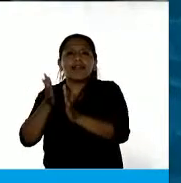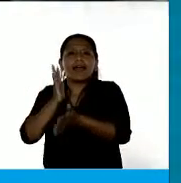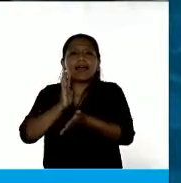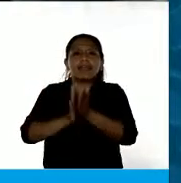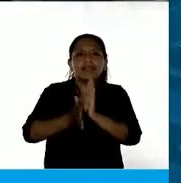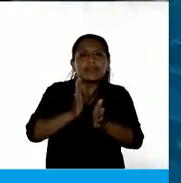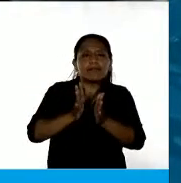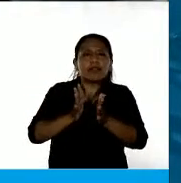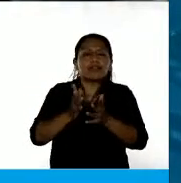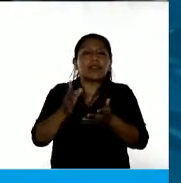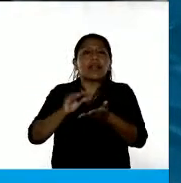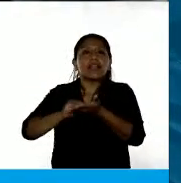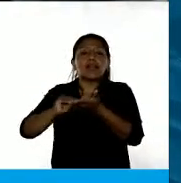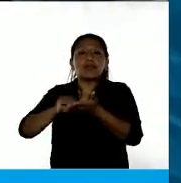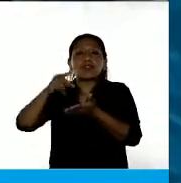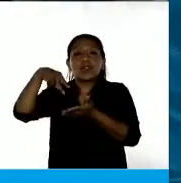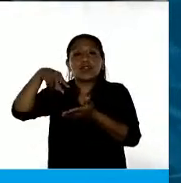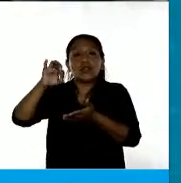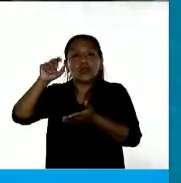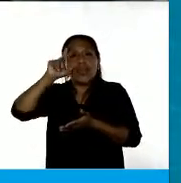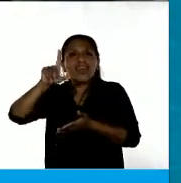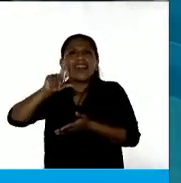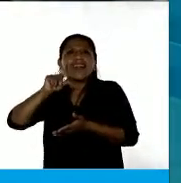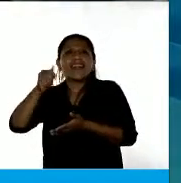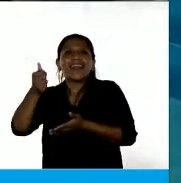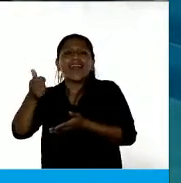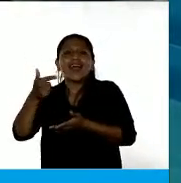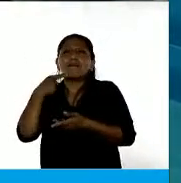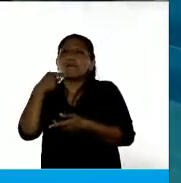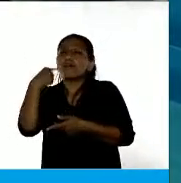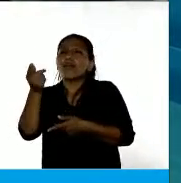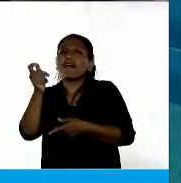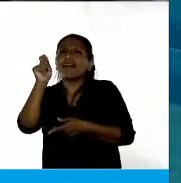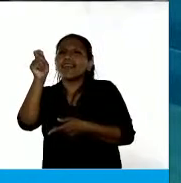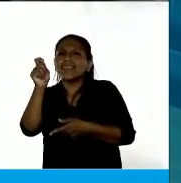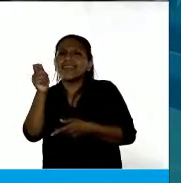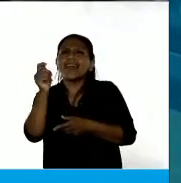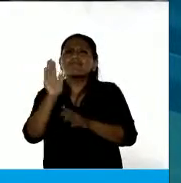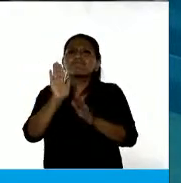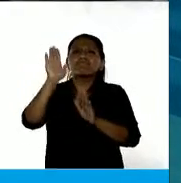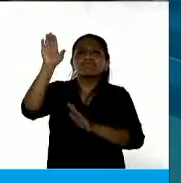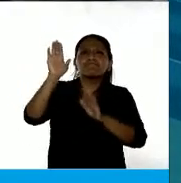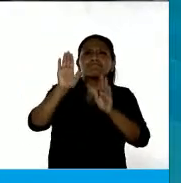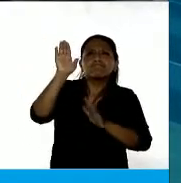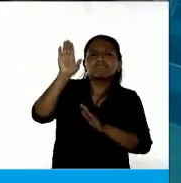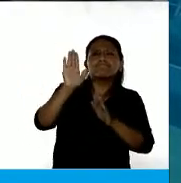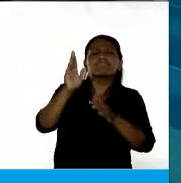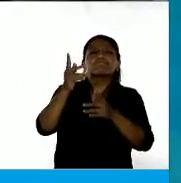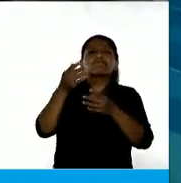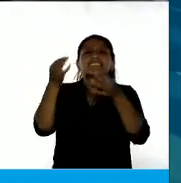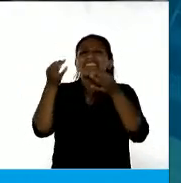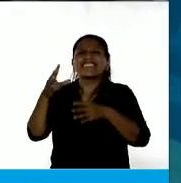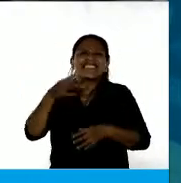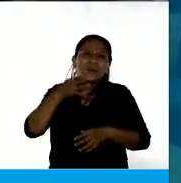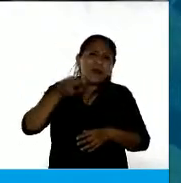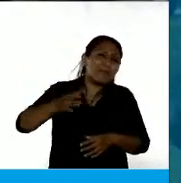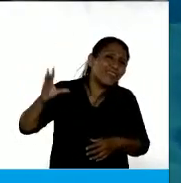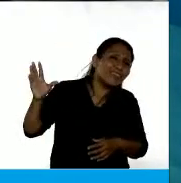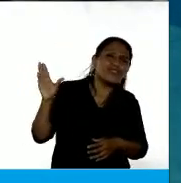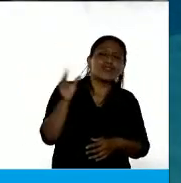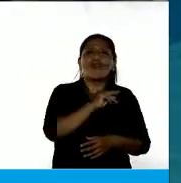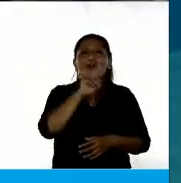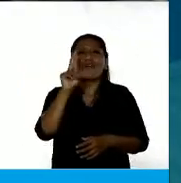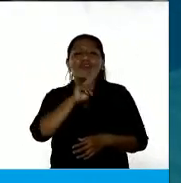Y la diputada Noelia Ruiz preguntaba, ¿no? Bueno, ¿quién levantaría la mano? Y sí, seguramente, todas. Todas en